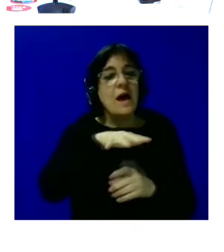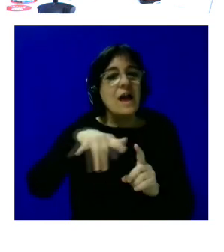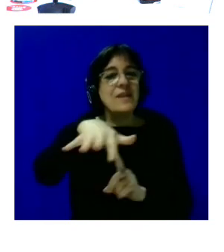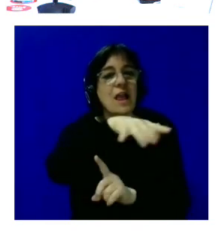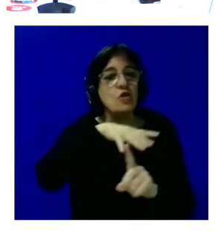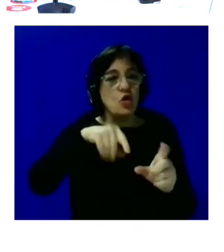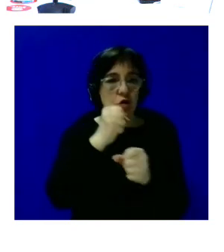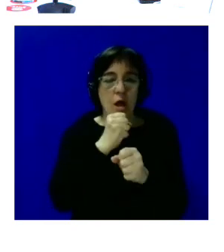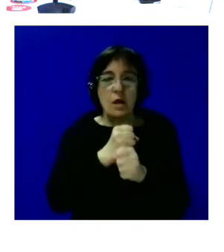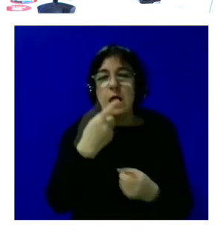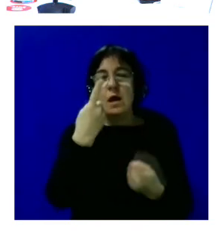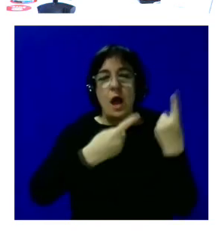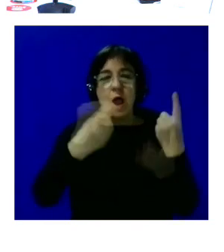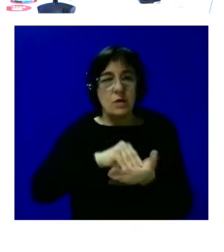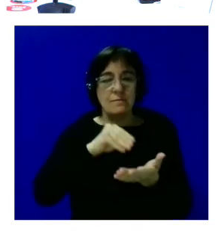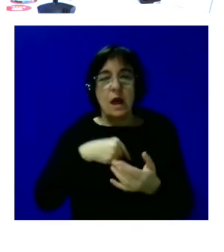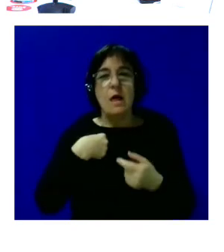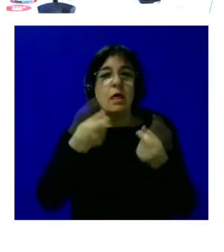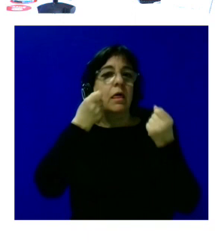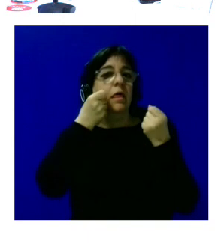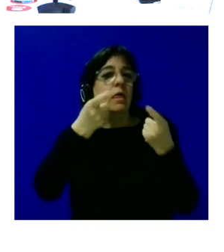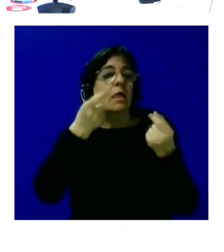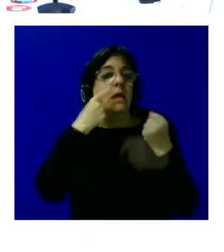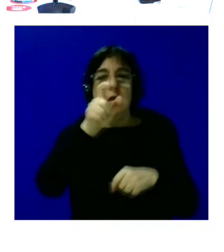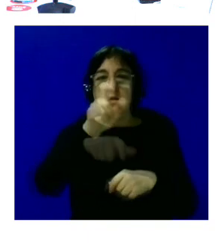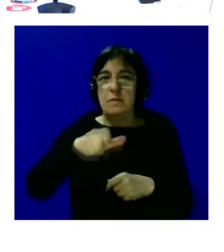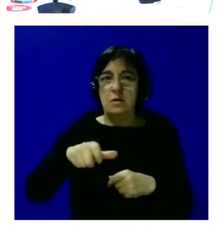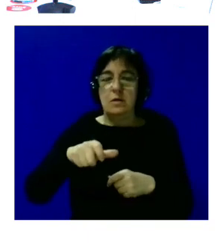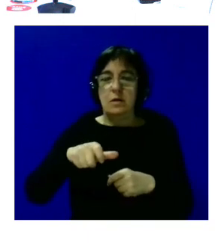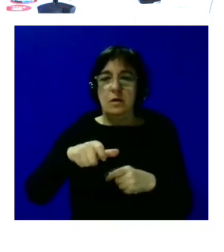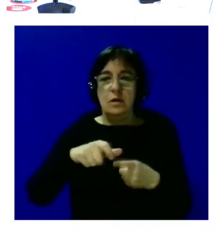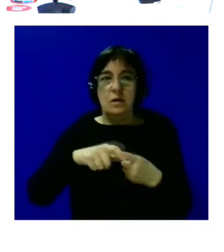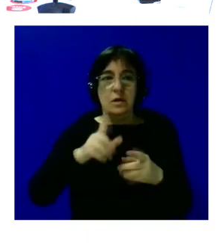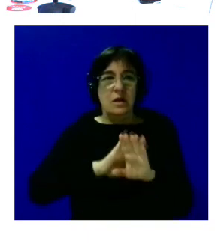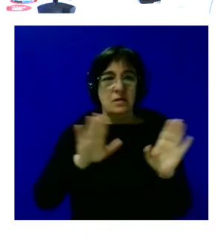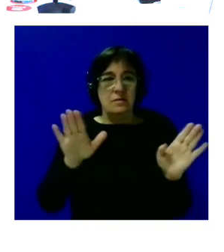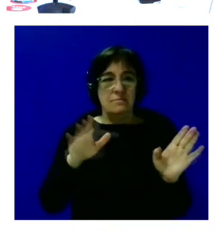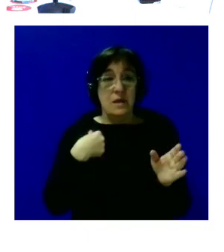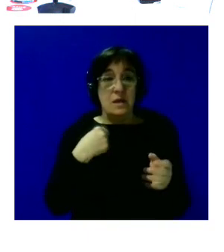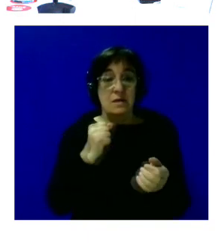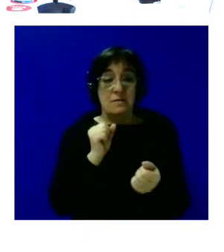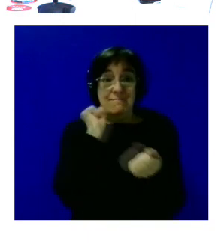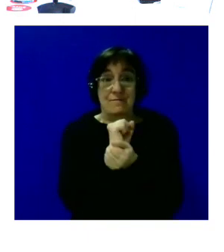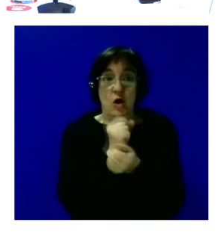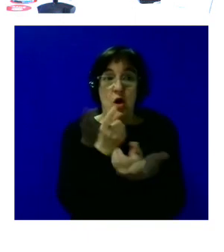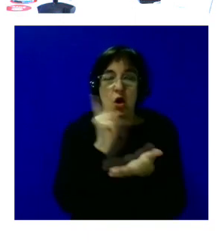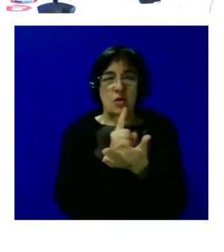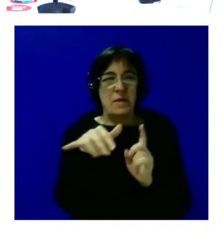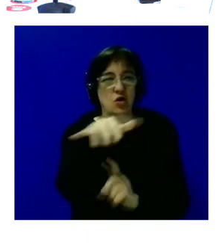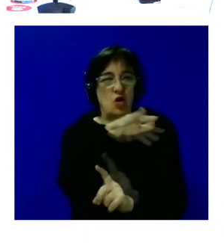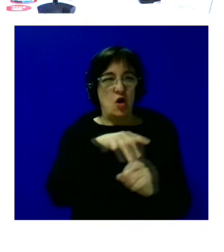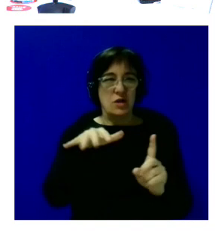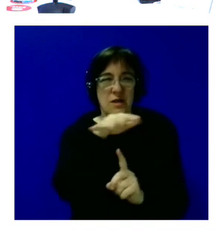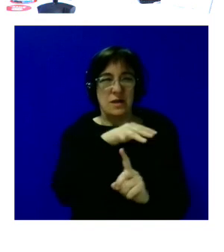hay veces que sí que nos hemos dado cuenta ¿no? y cuando las personas dejan de estar privadas de libertad pues vuelven a ciertos contextos ¿no?